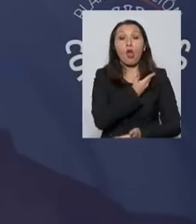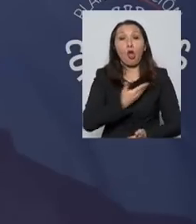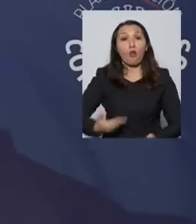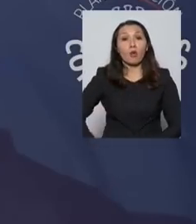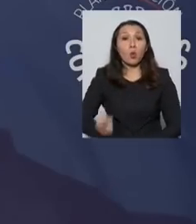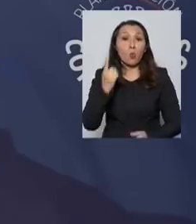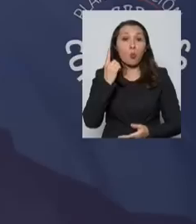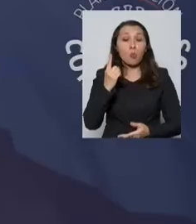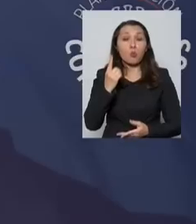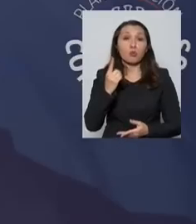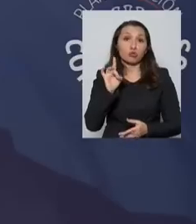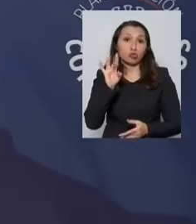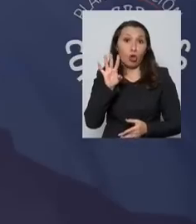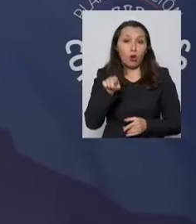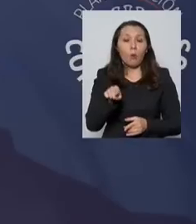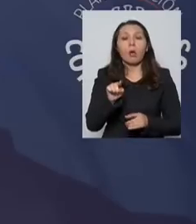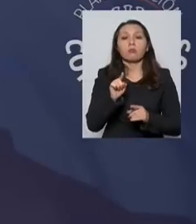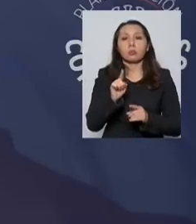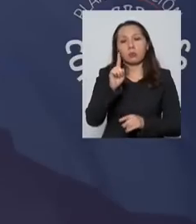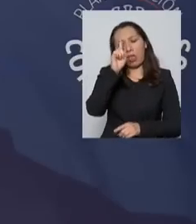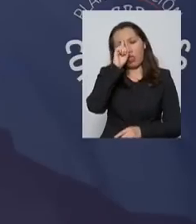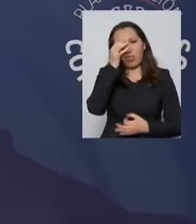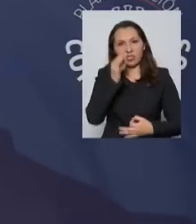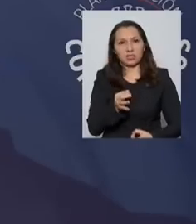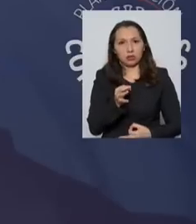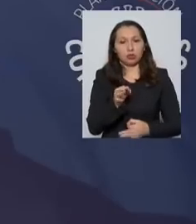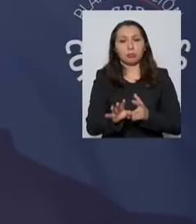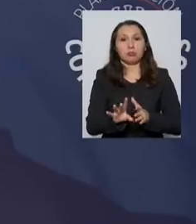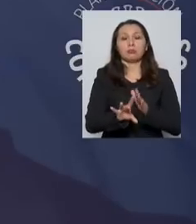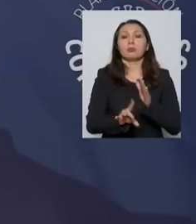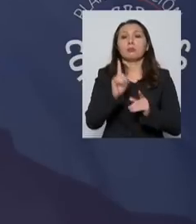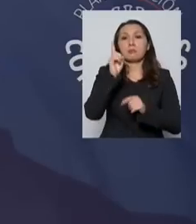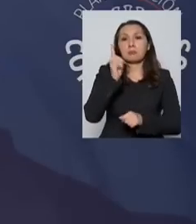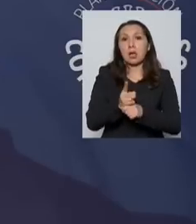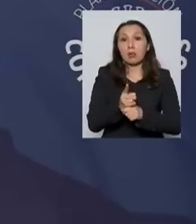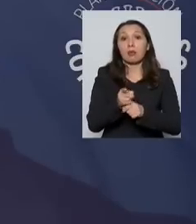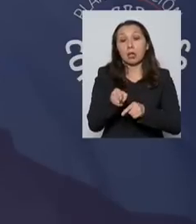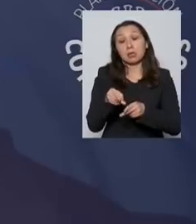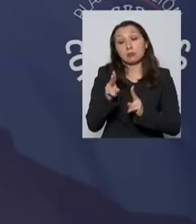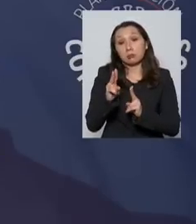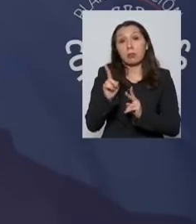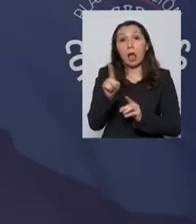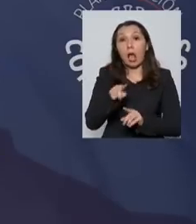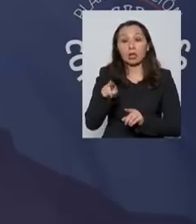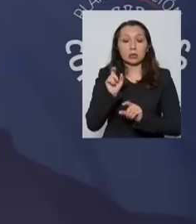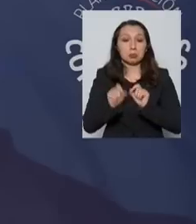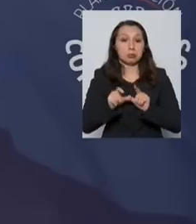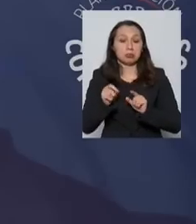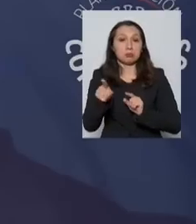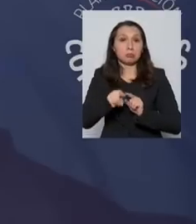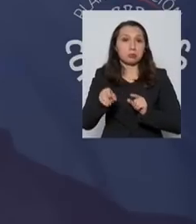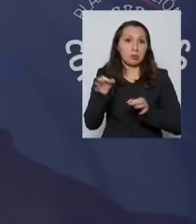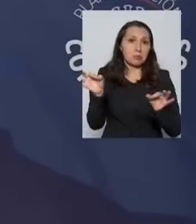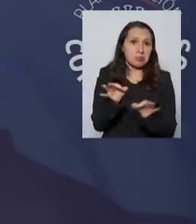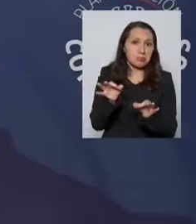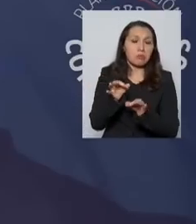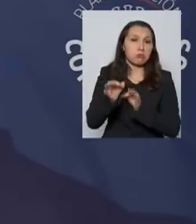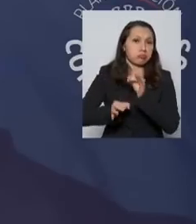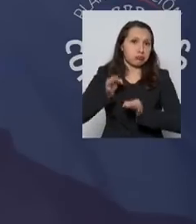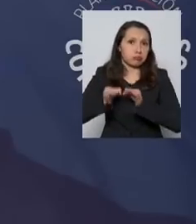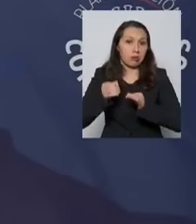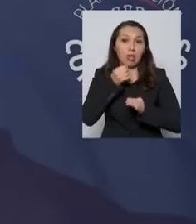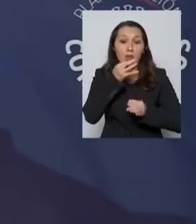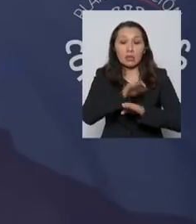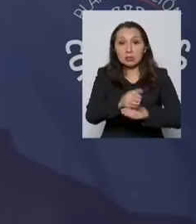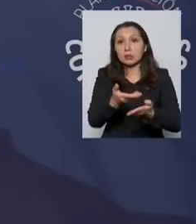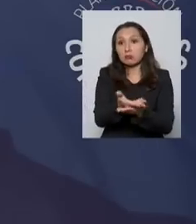tomó una decisión. Y esa decisión es la que vale, eran los argumentos que estaban encima de la mesa.